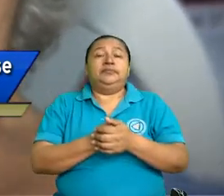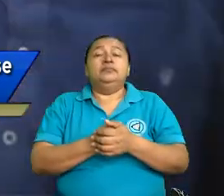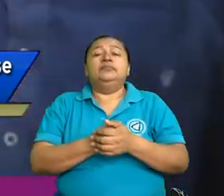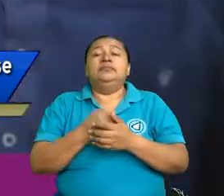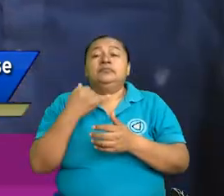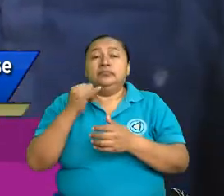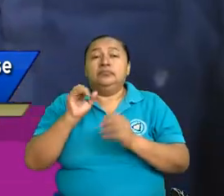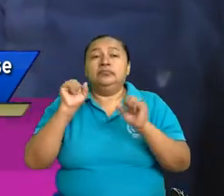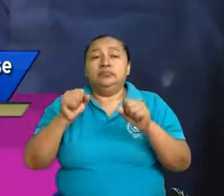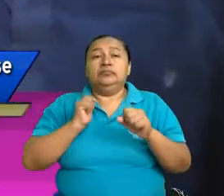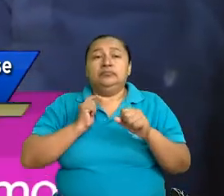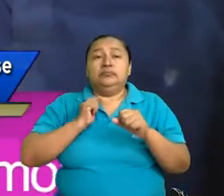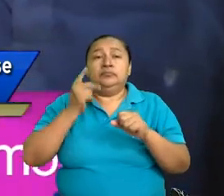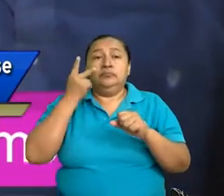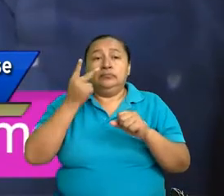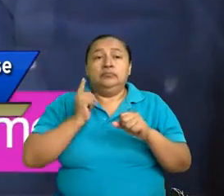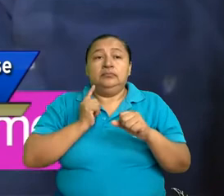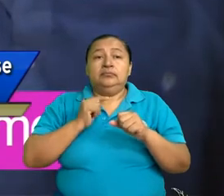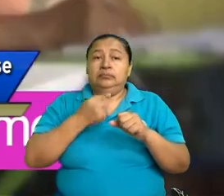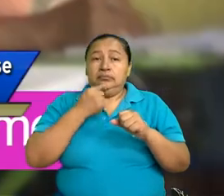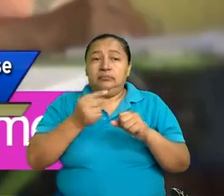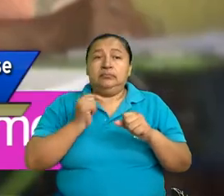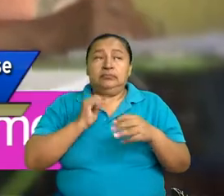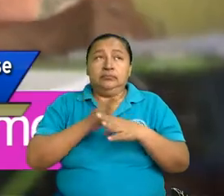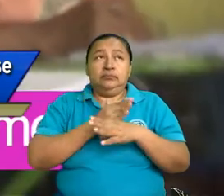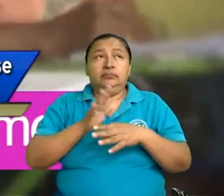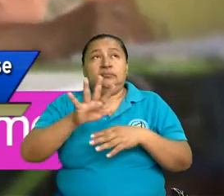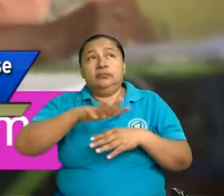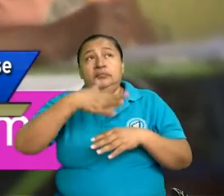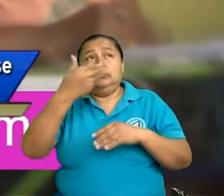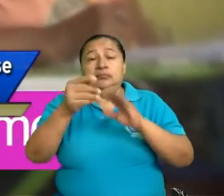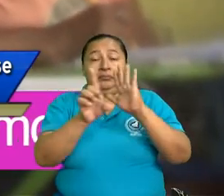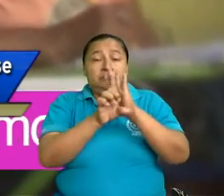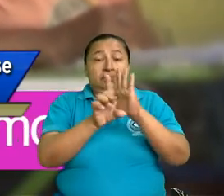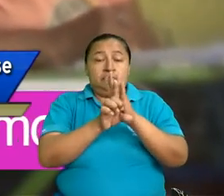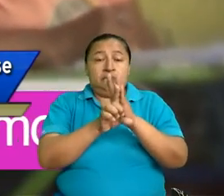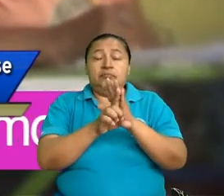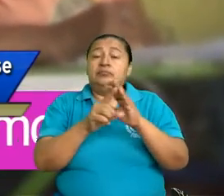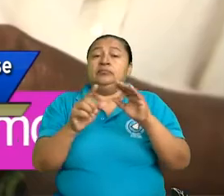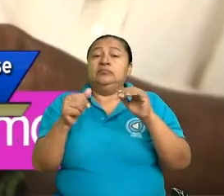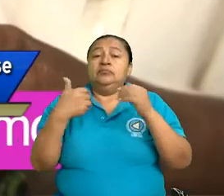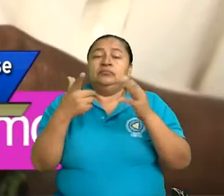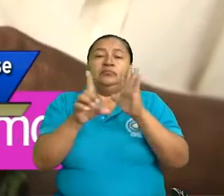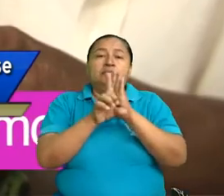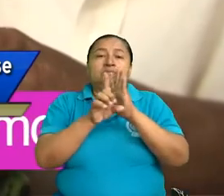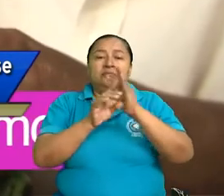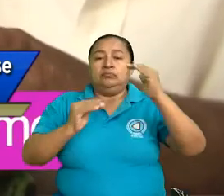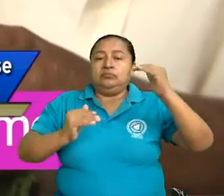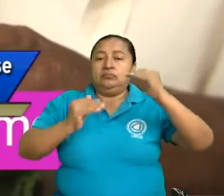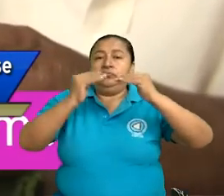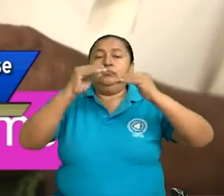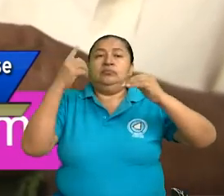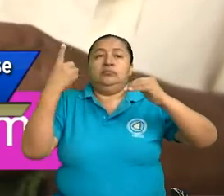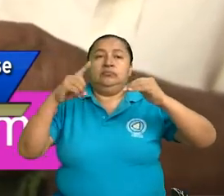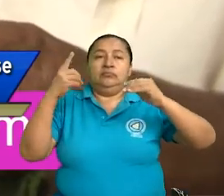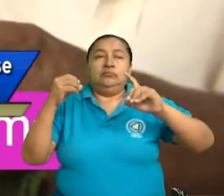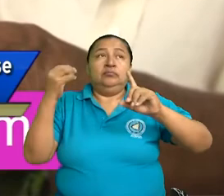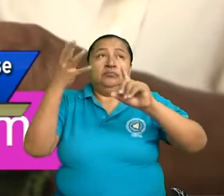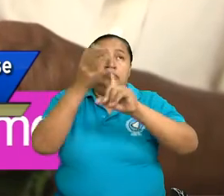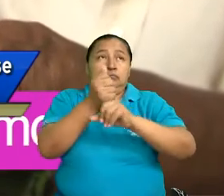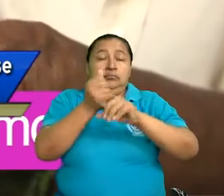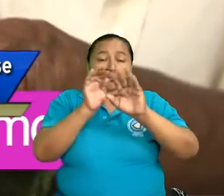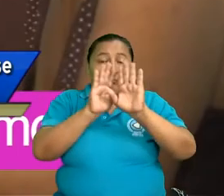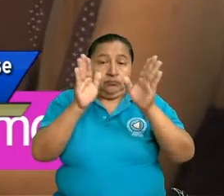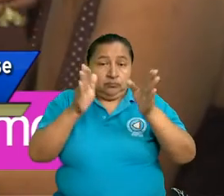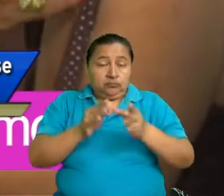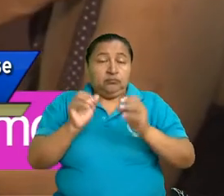Y bien, pudiéramos hacer referencia a otras leyes, la Ley de Igualdad de Derechos y Oportunidades de las